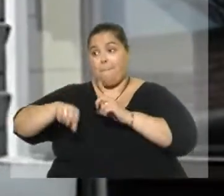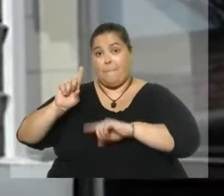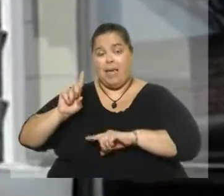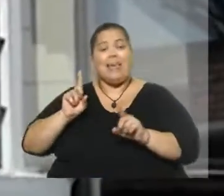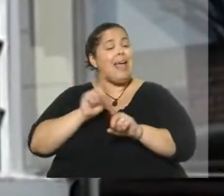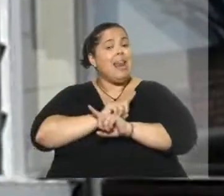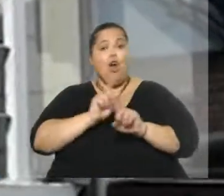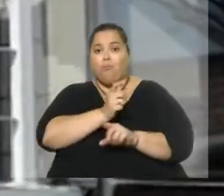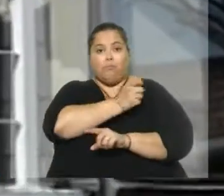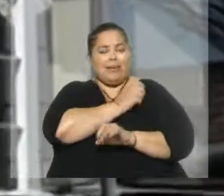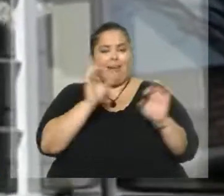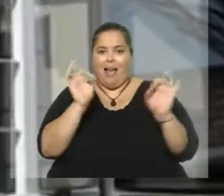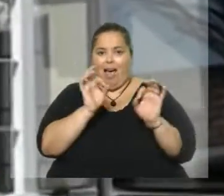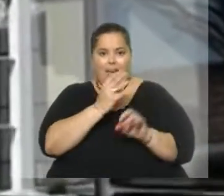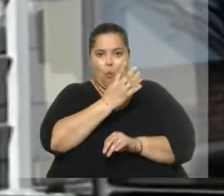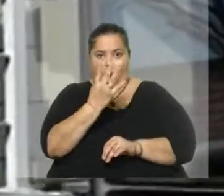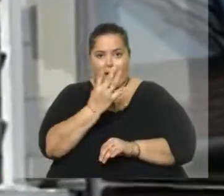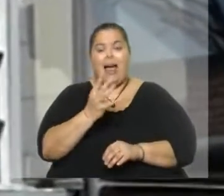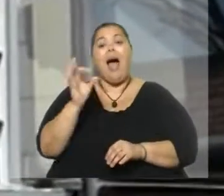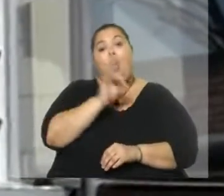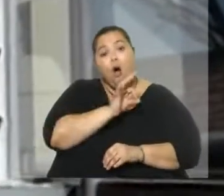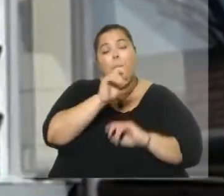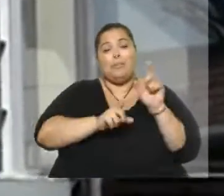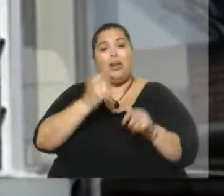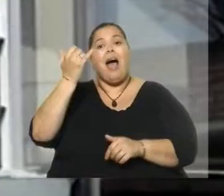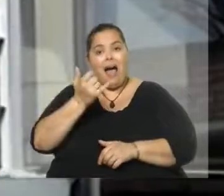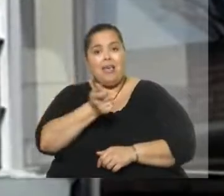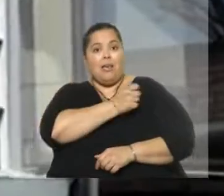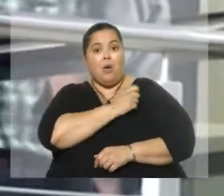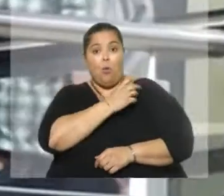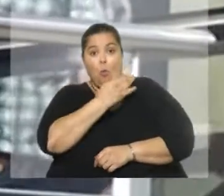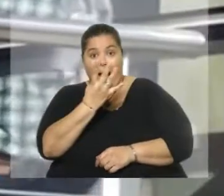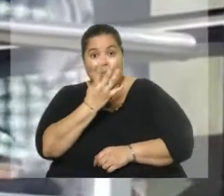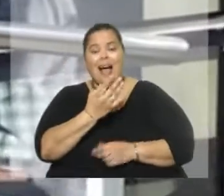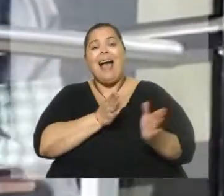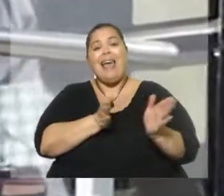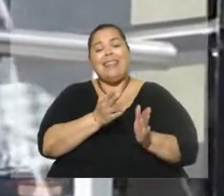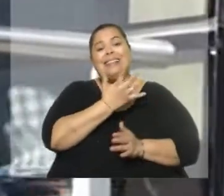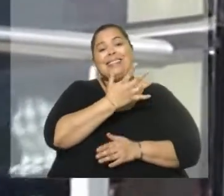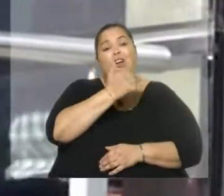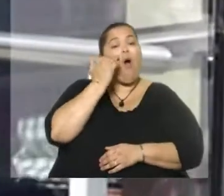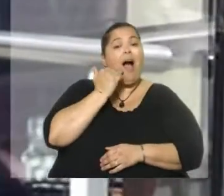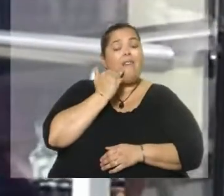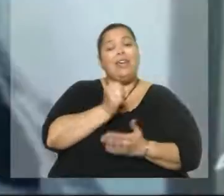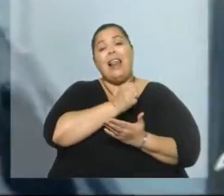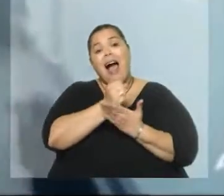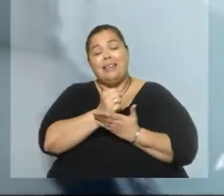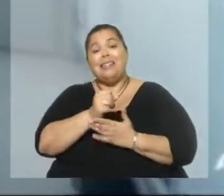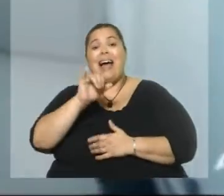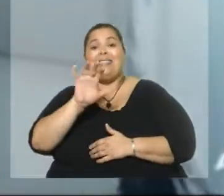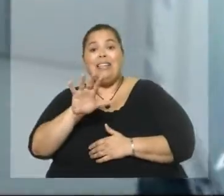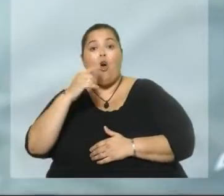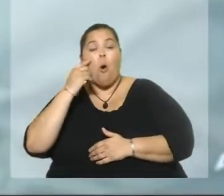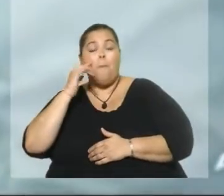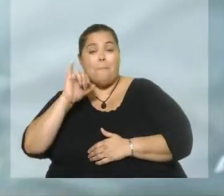no hayan recibido cuarta dosis o personas que hayan recibido la cuarta dosis entre el 5 de abril y el 5 de mayo de 2022. Además,